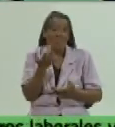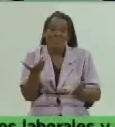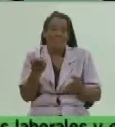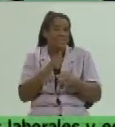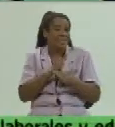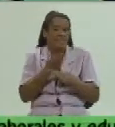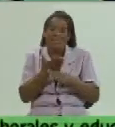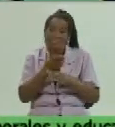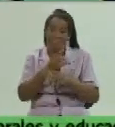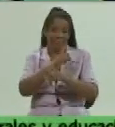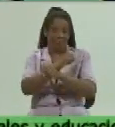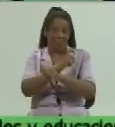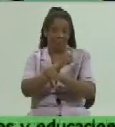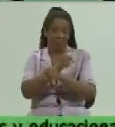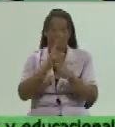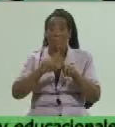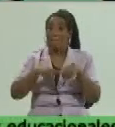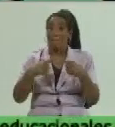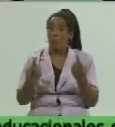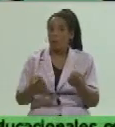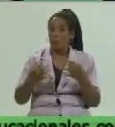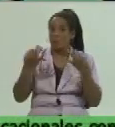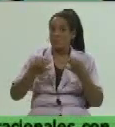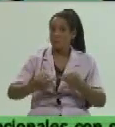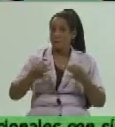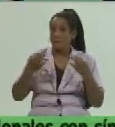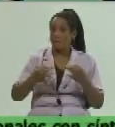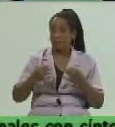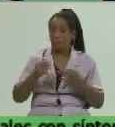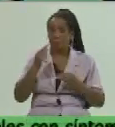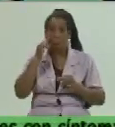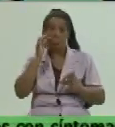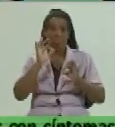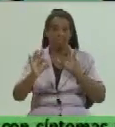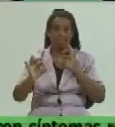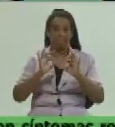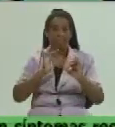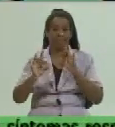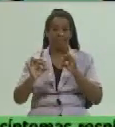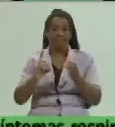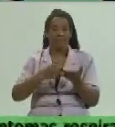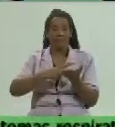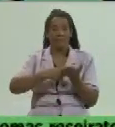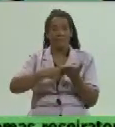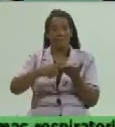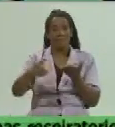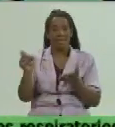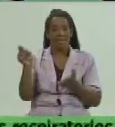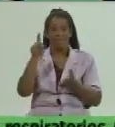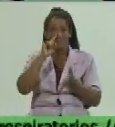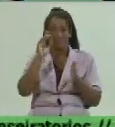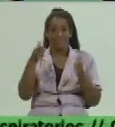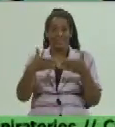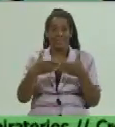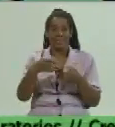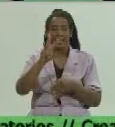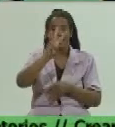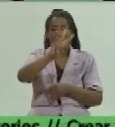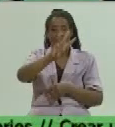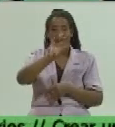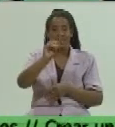riesgo y por eso tenemos que estar siempre alerta. La semana concluyó con 309